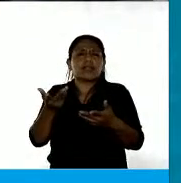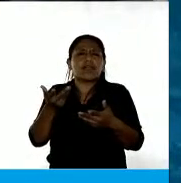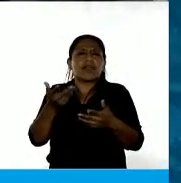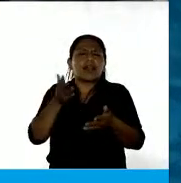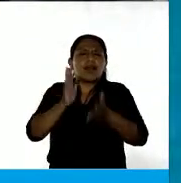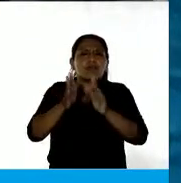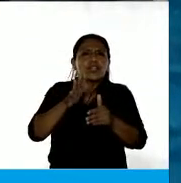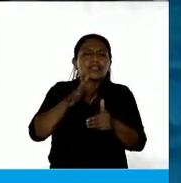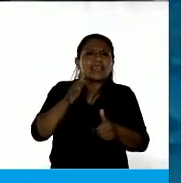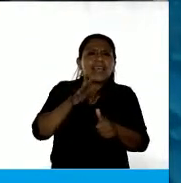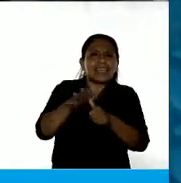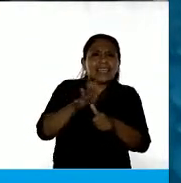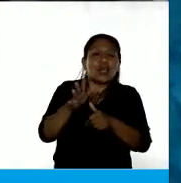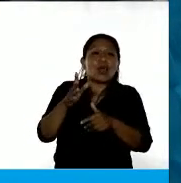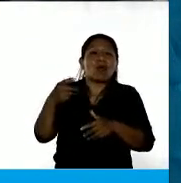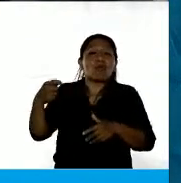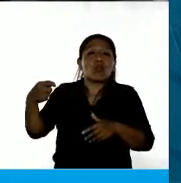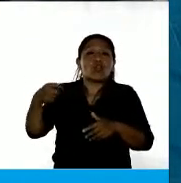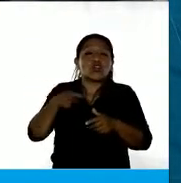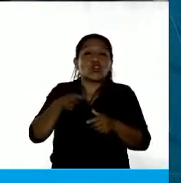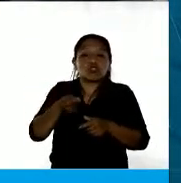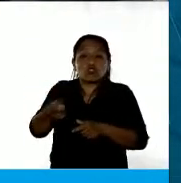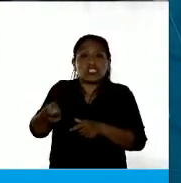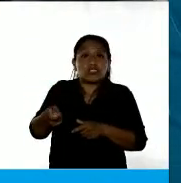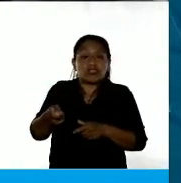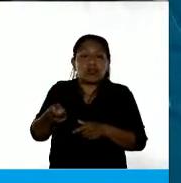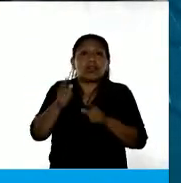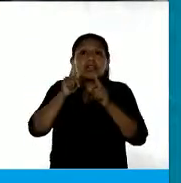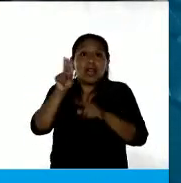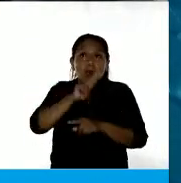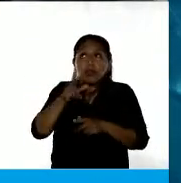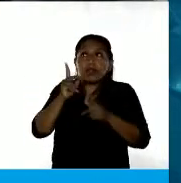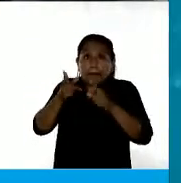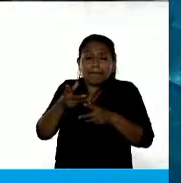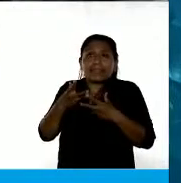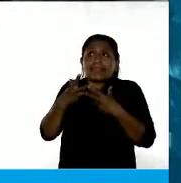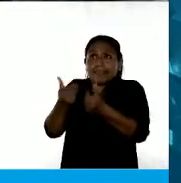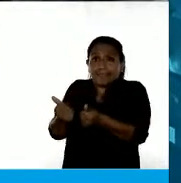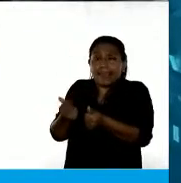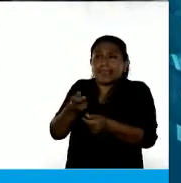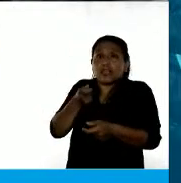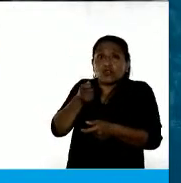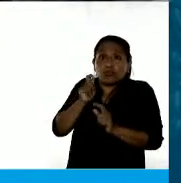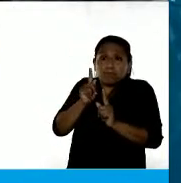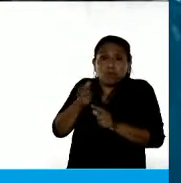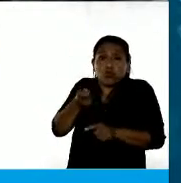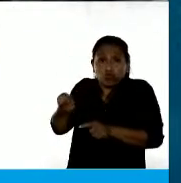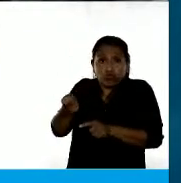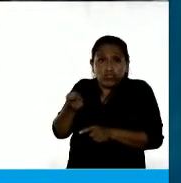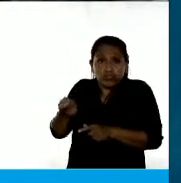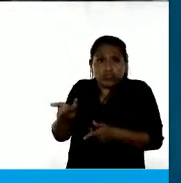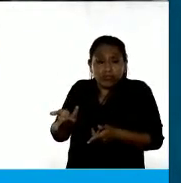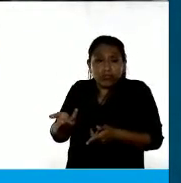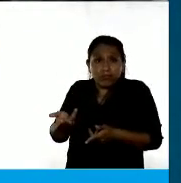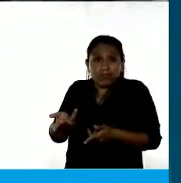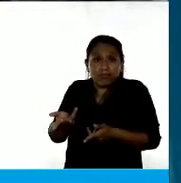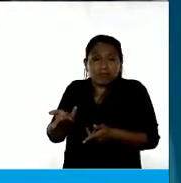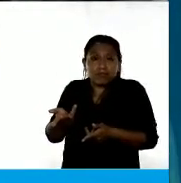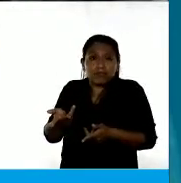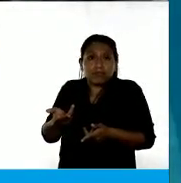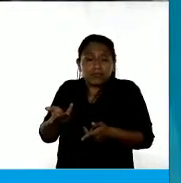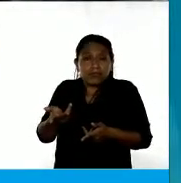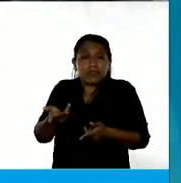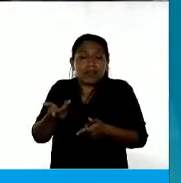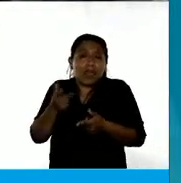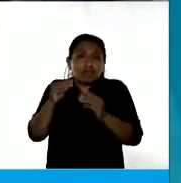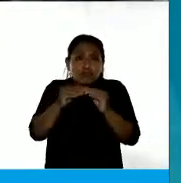son las lesiones por cuchillo a Tramontina, y las mujeres también se defienden con cuchillo a Tramontina. Tenemos un montón de